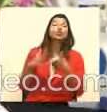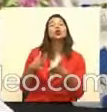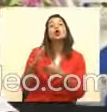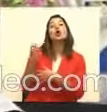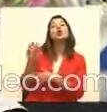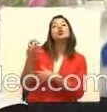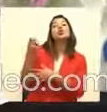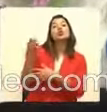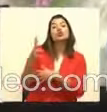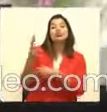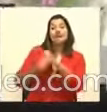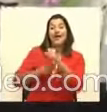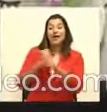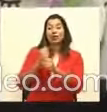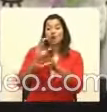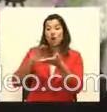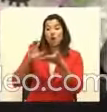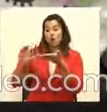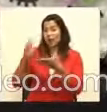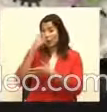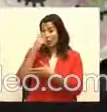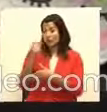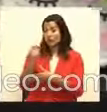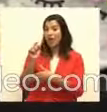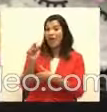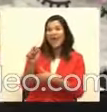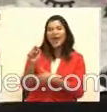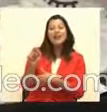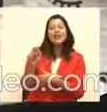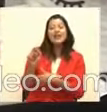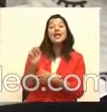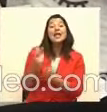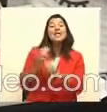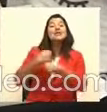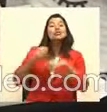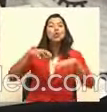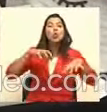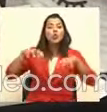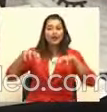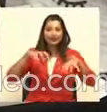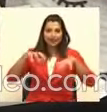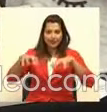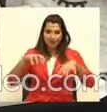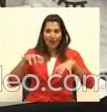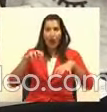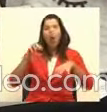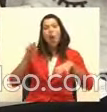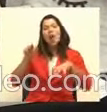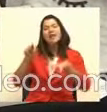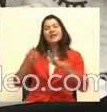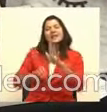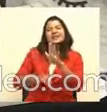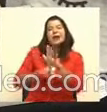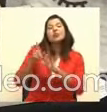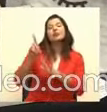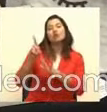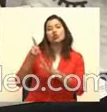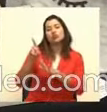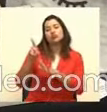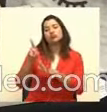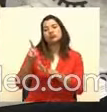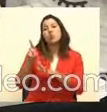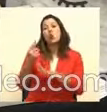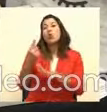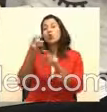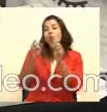Liceo de Escazú, destaca porque hizo una actividad académica, una oportunidad de desarrollo personal y familiar, o sea, de